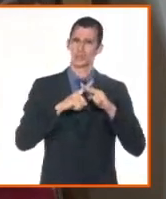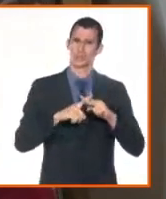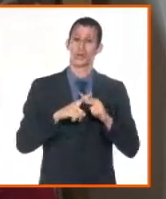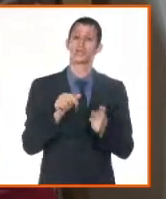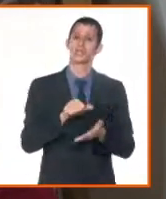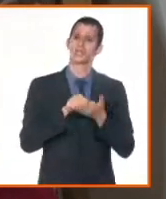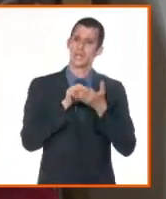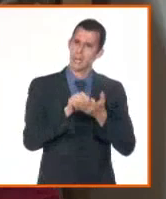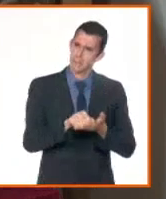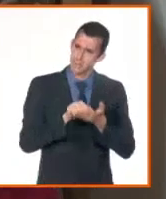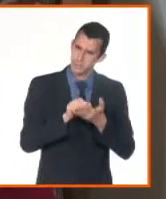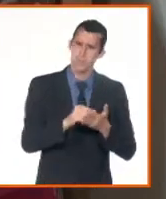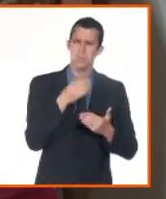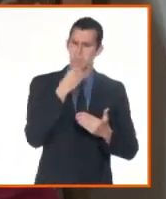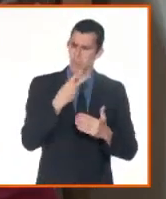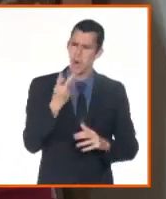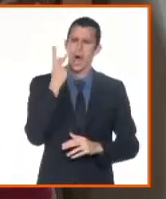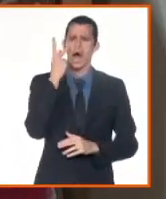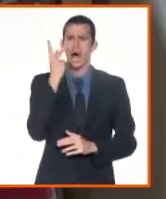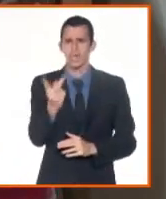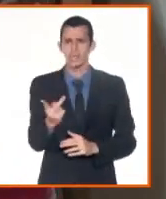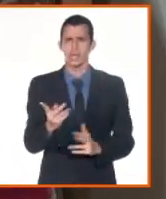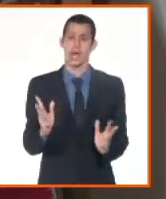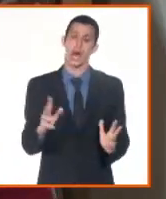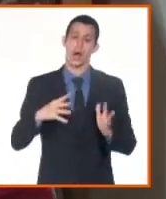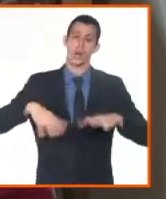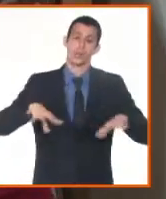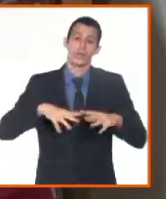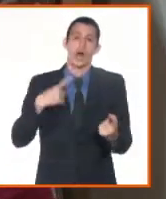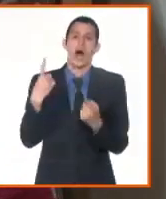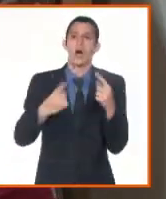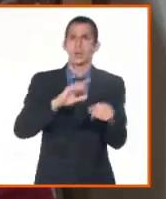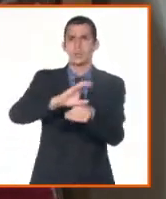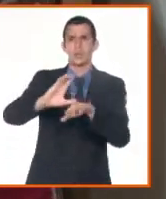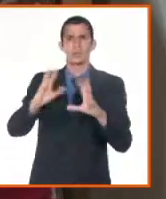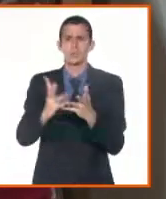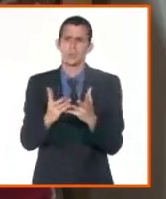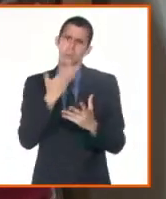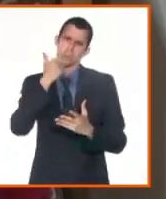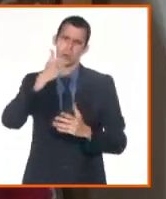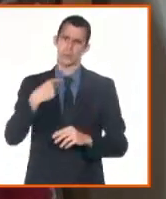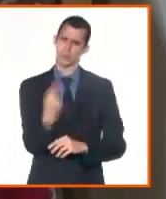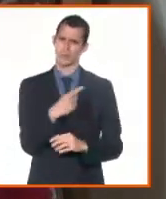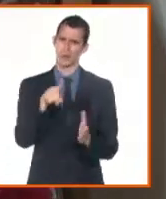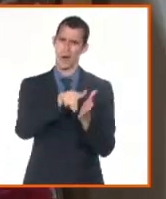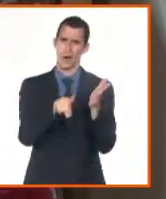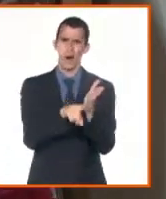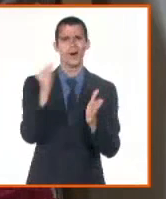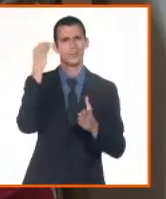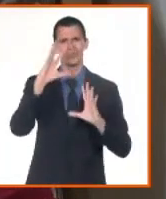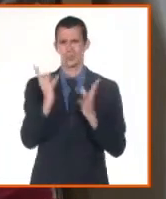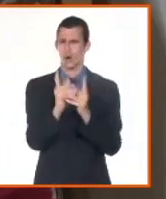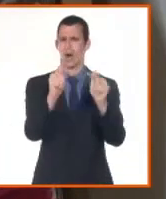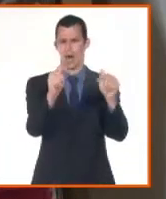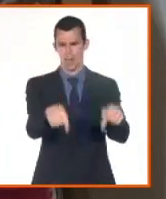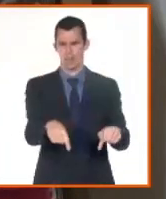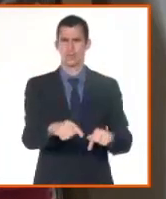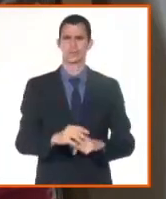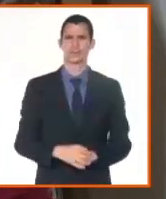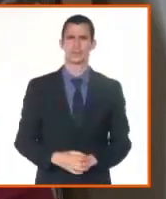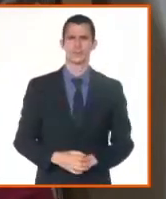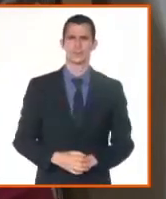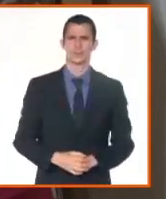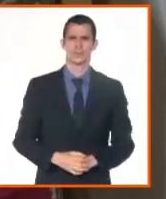demanda de nosotros. Las condiciones están creadas, tenemos el personal capacitado en todas nuestras oficinas,